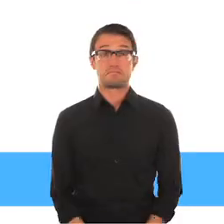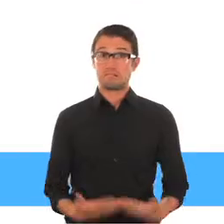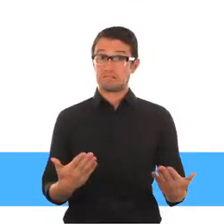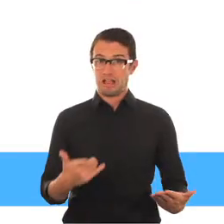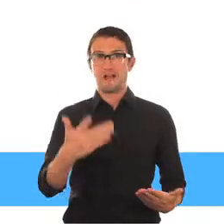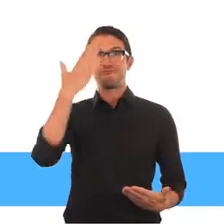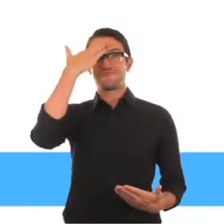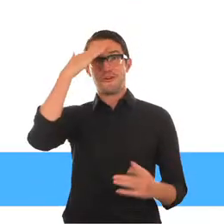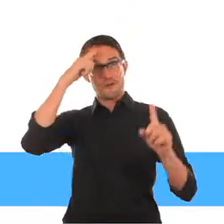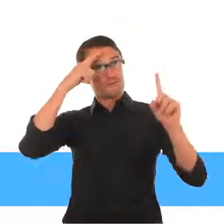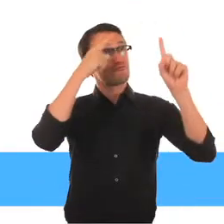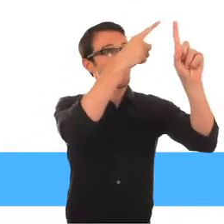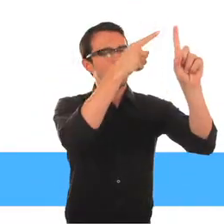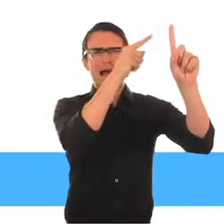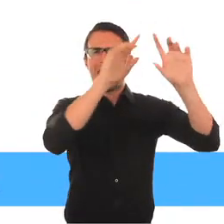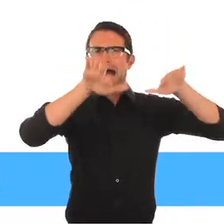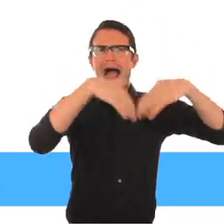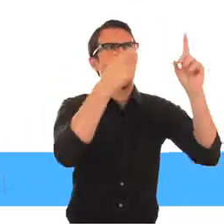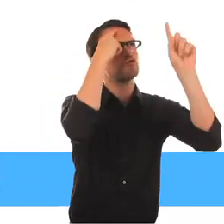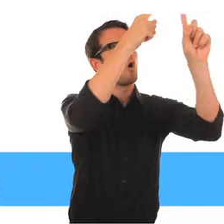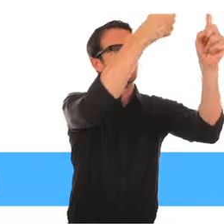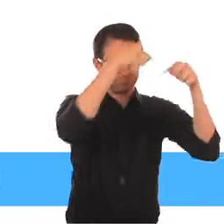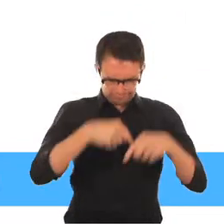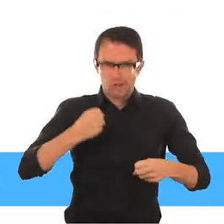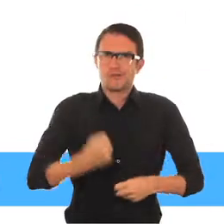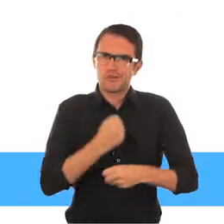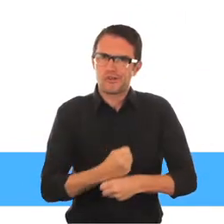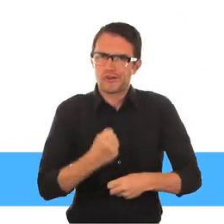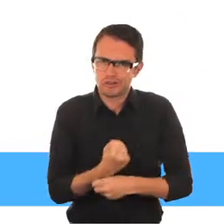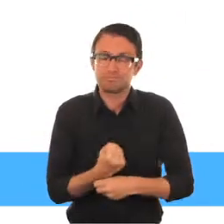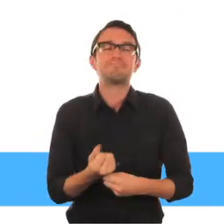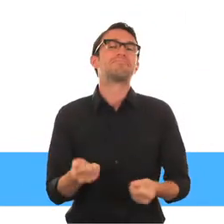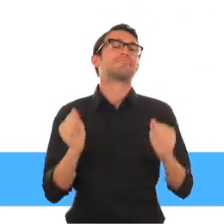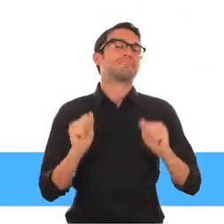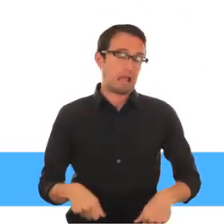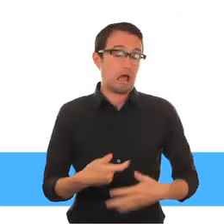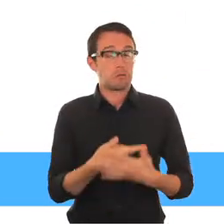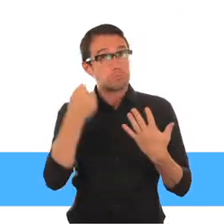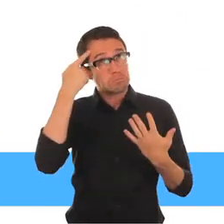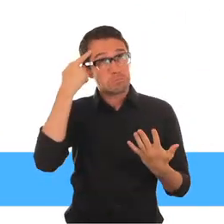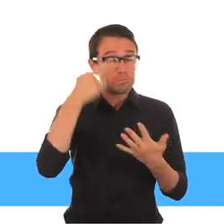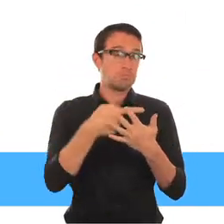Ahora que sabemos lo que queremos lograr, hablemos sobre dónde podemos empezar a tomar medidas inmediatas